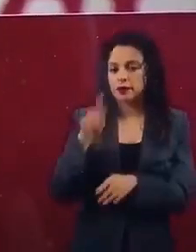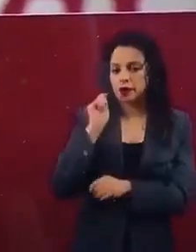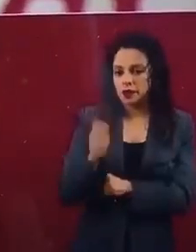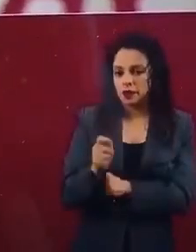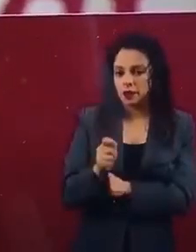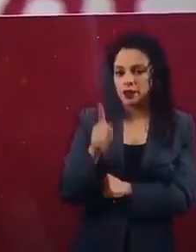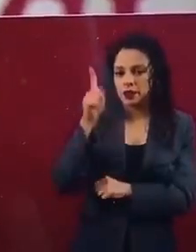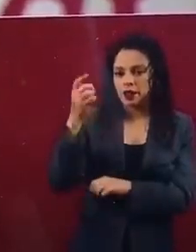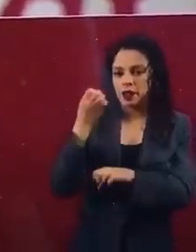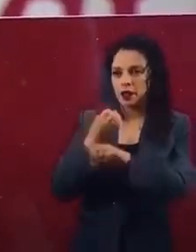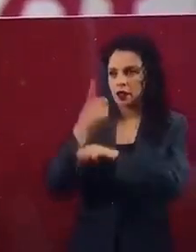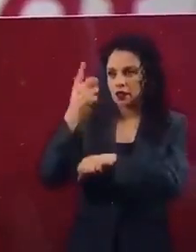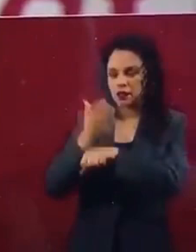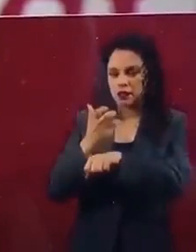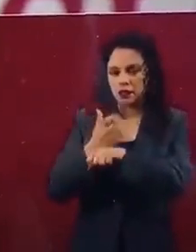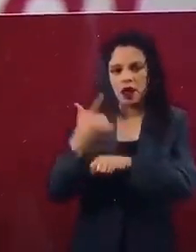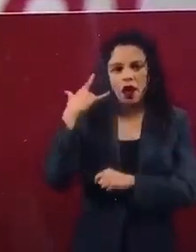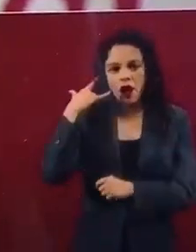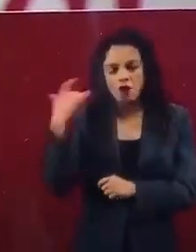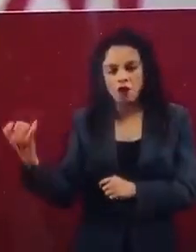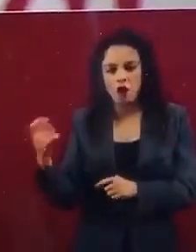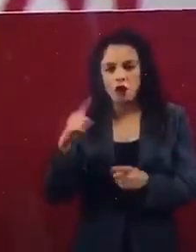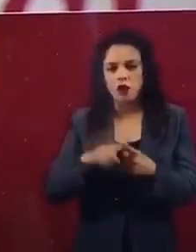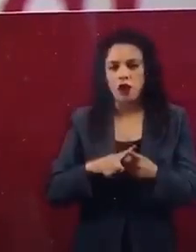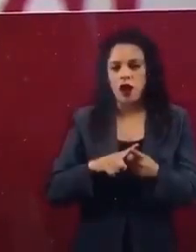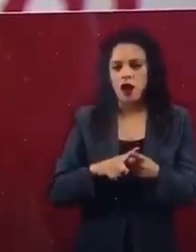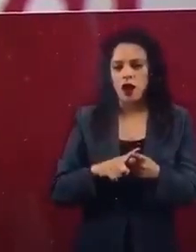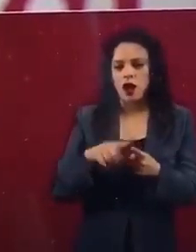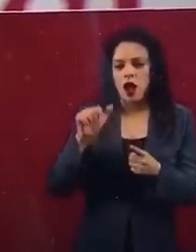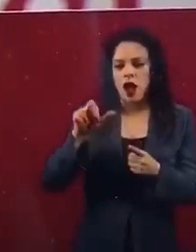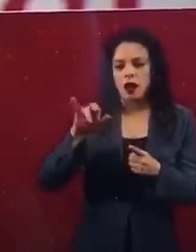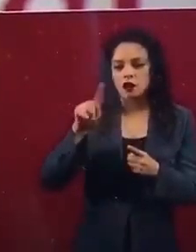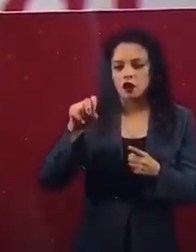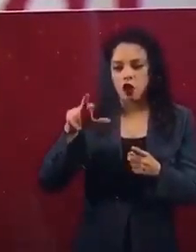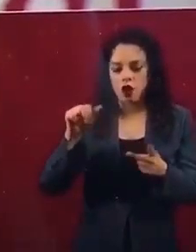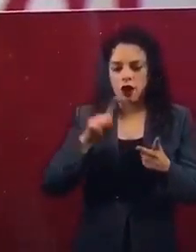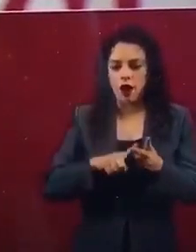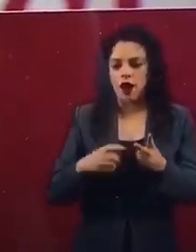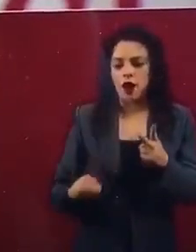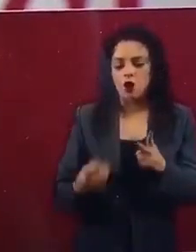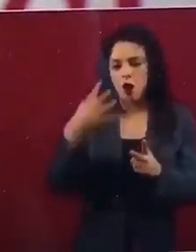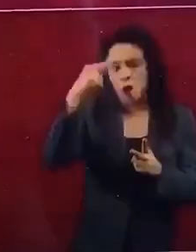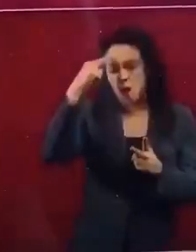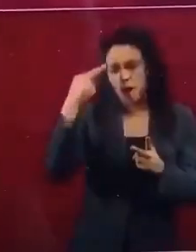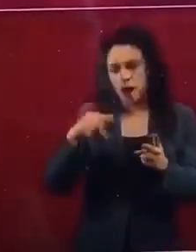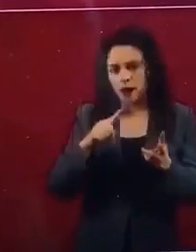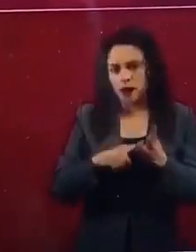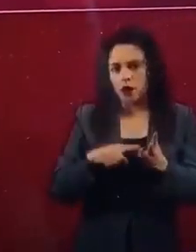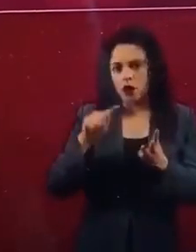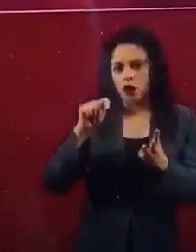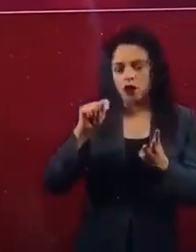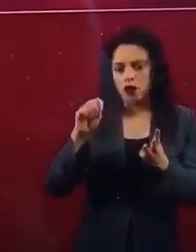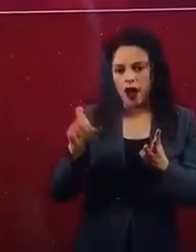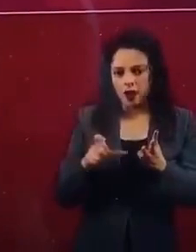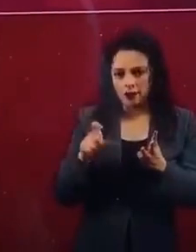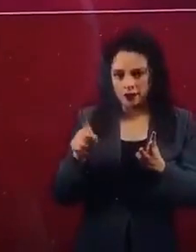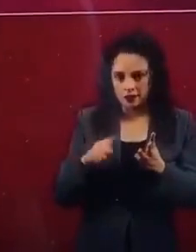California, Nuevo México, Arizona, Nuevo México y Texas, están en incremento.